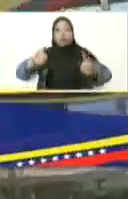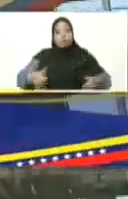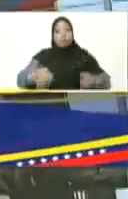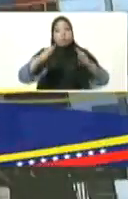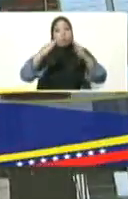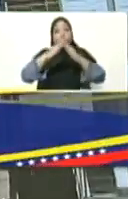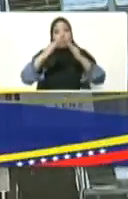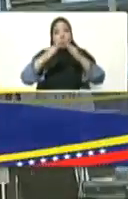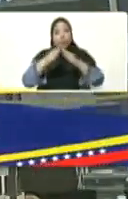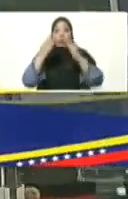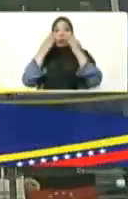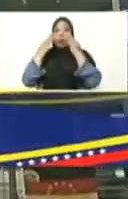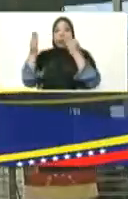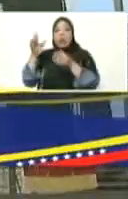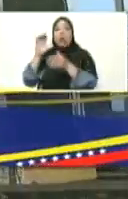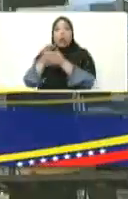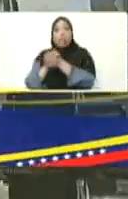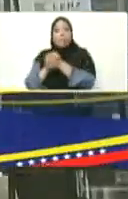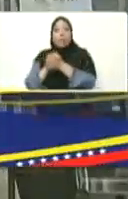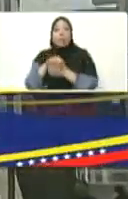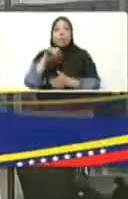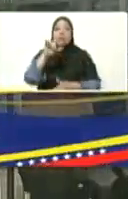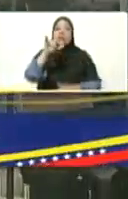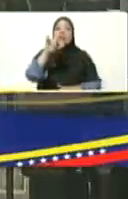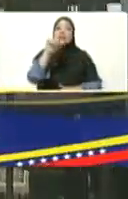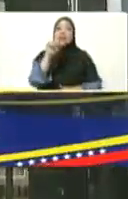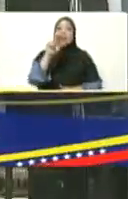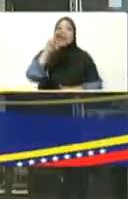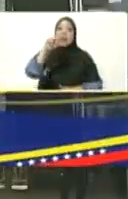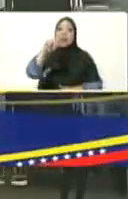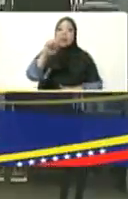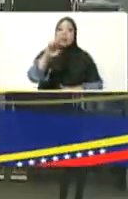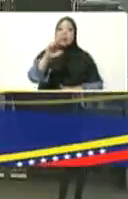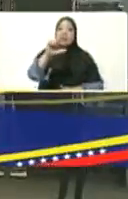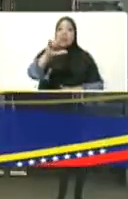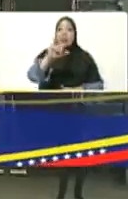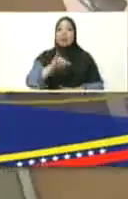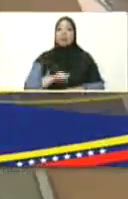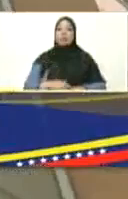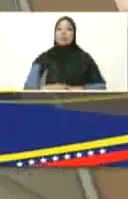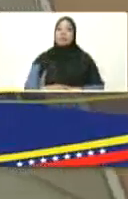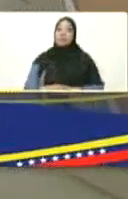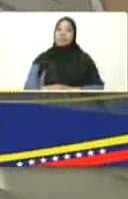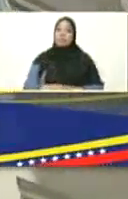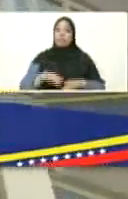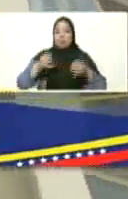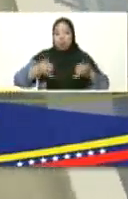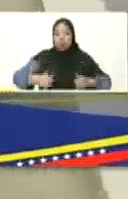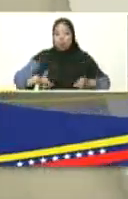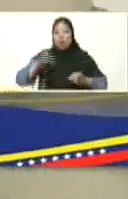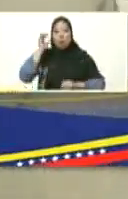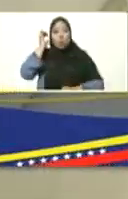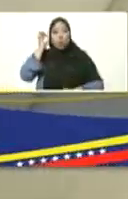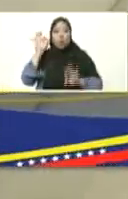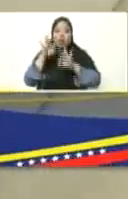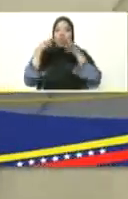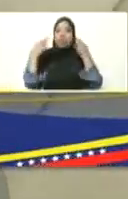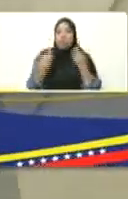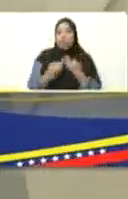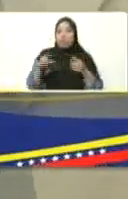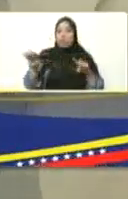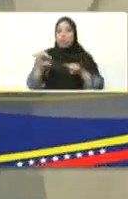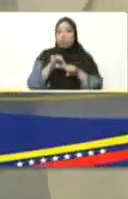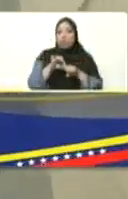casa de Yainey. Yainey está aquí con su familia, con su hija, con su hijo, con su esposo.